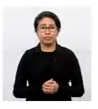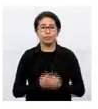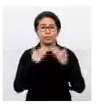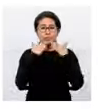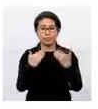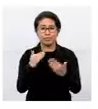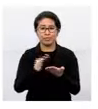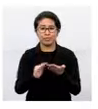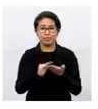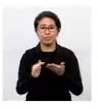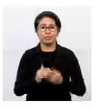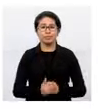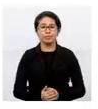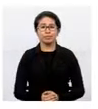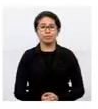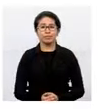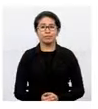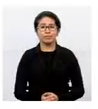Gracias, permiso.